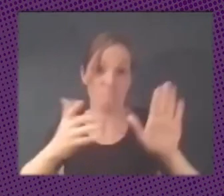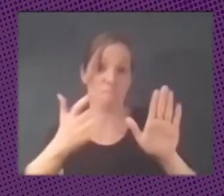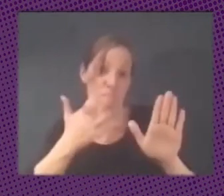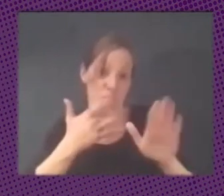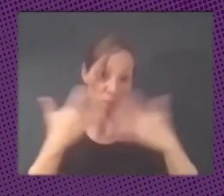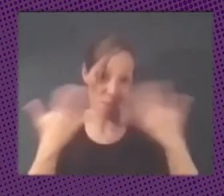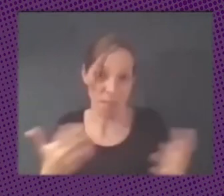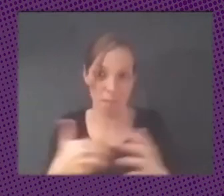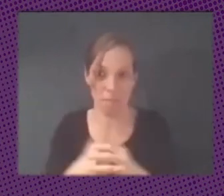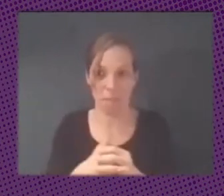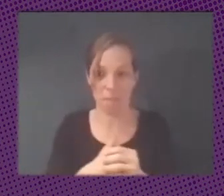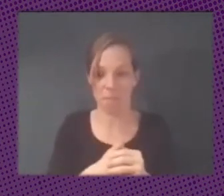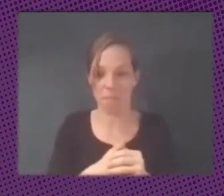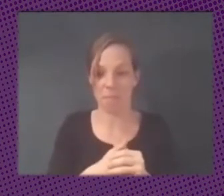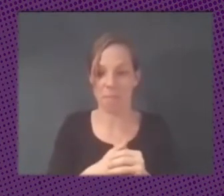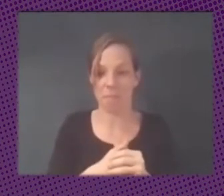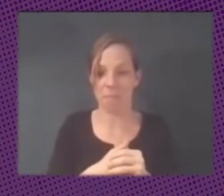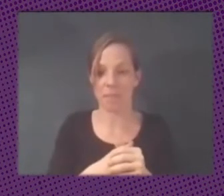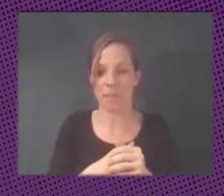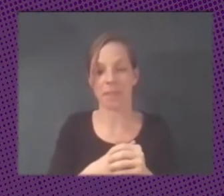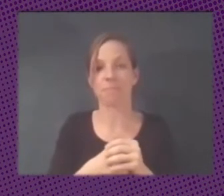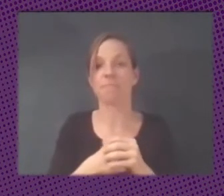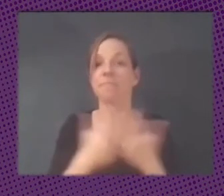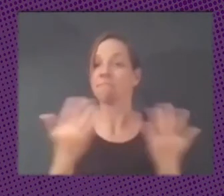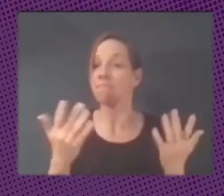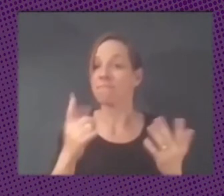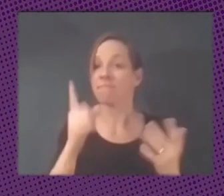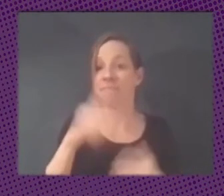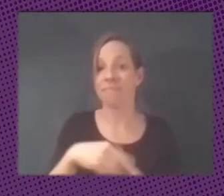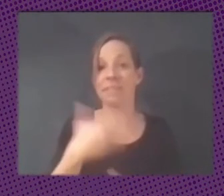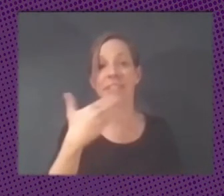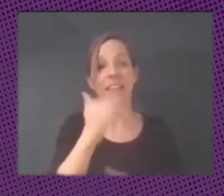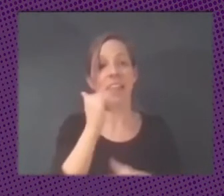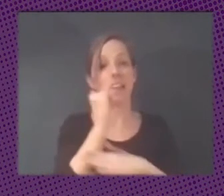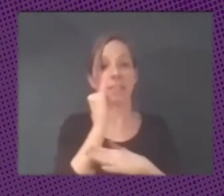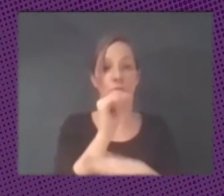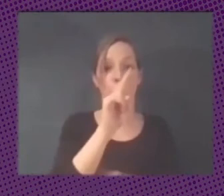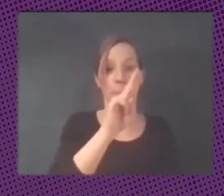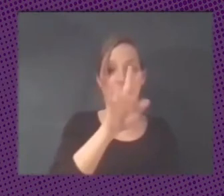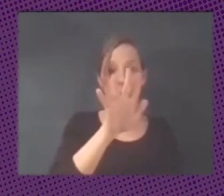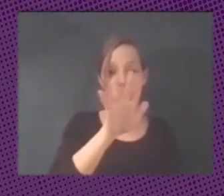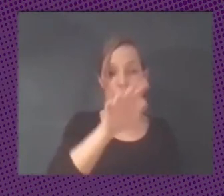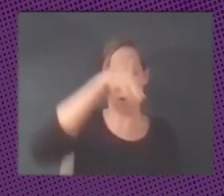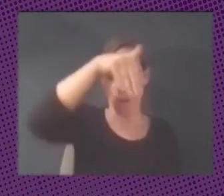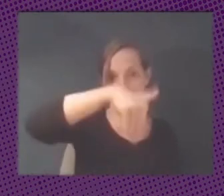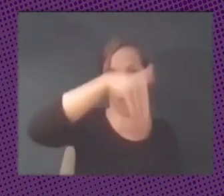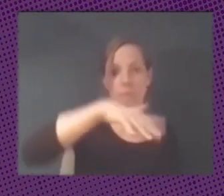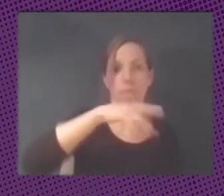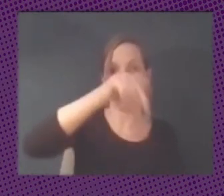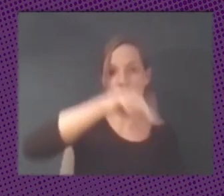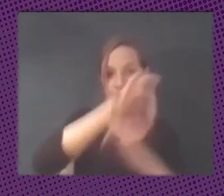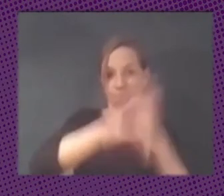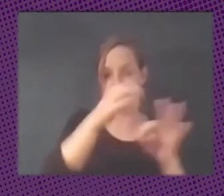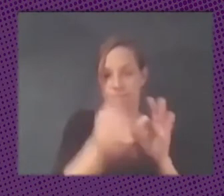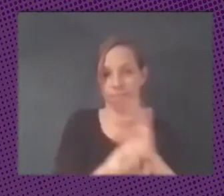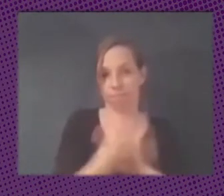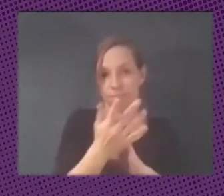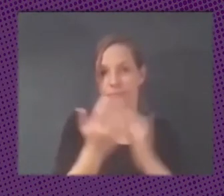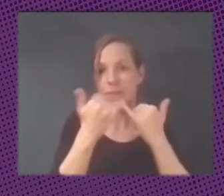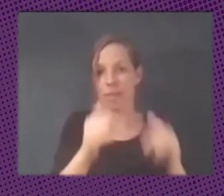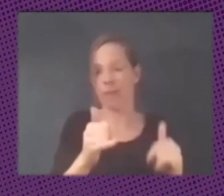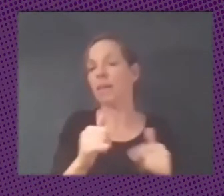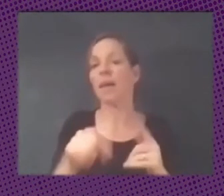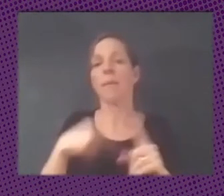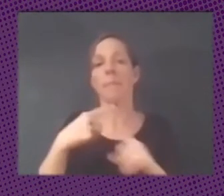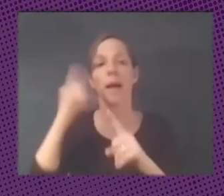hace falta tomar bueno darle las gracias al Instituto 25M por la organización de este evento y al Ministerio de Asuntos Exteriores Unión Europea